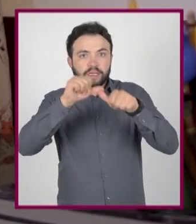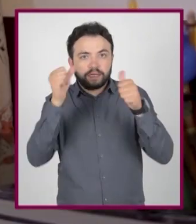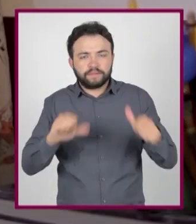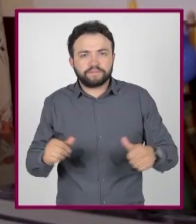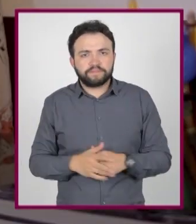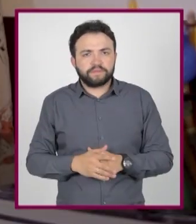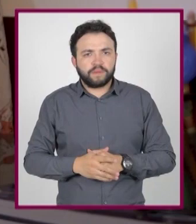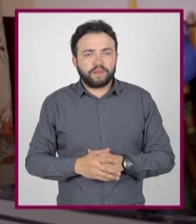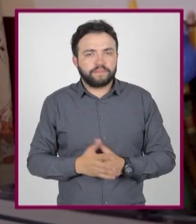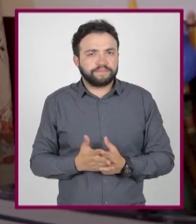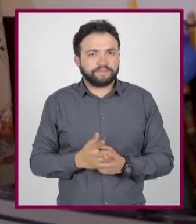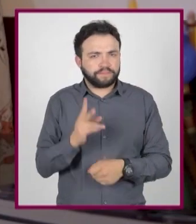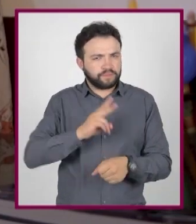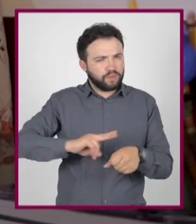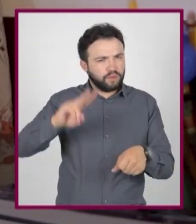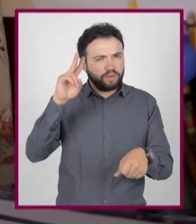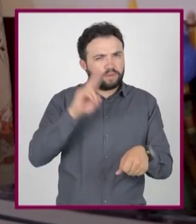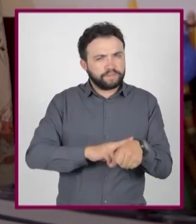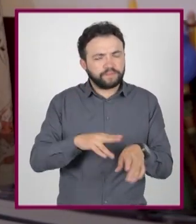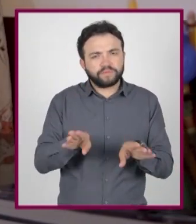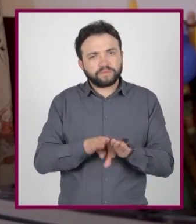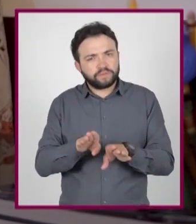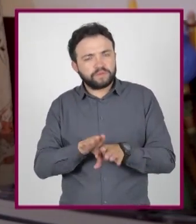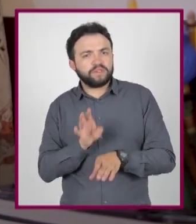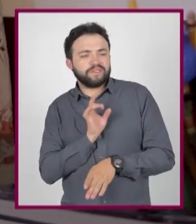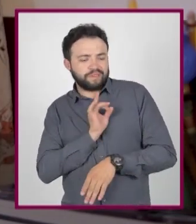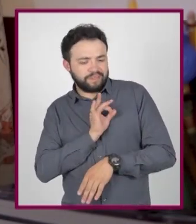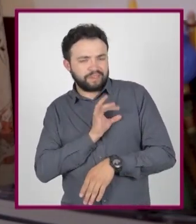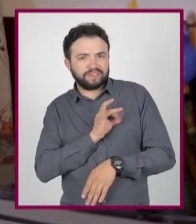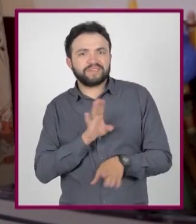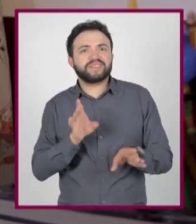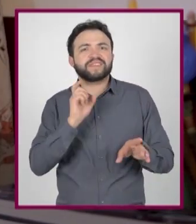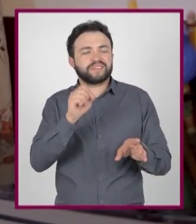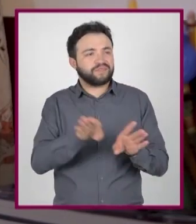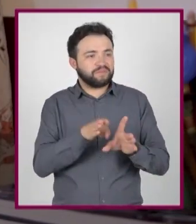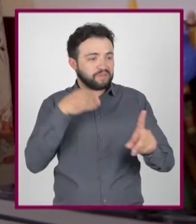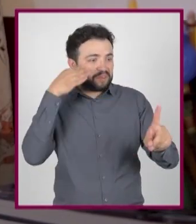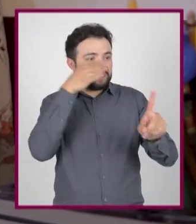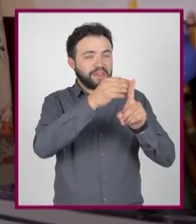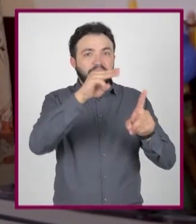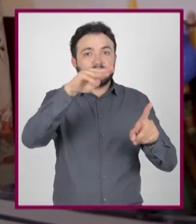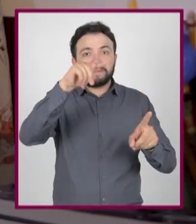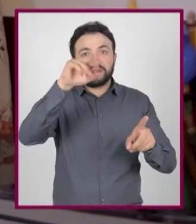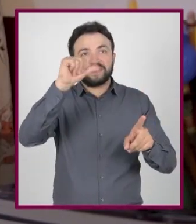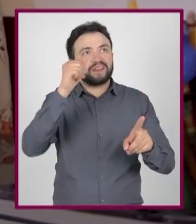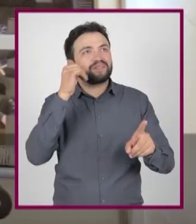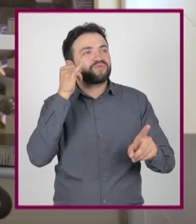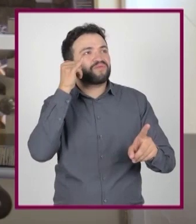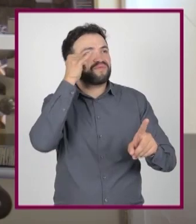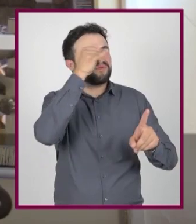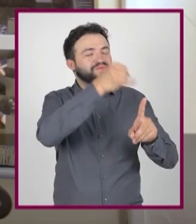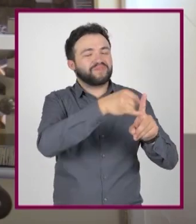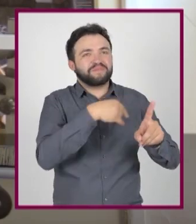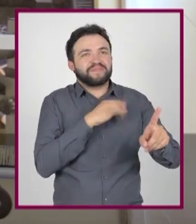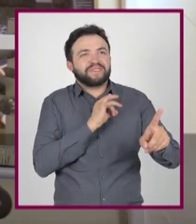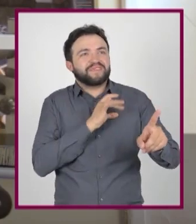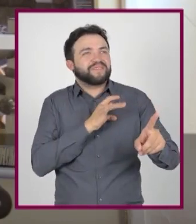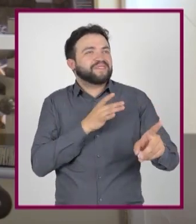Es normal sentir temor a las grandes metas que parecen inalcanzables, pero no debemos permitir que eso nos intimide, ¿cierto?